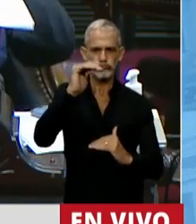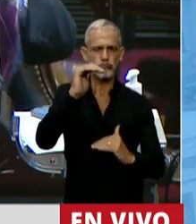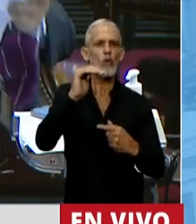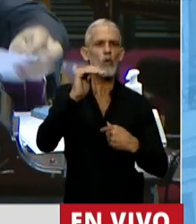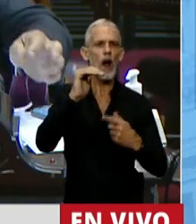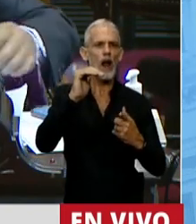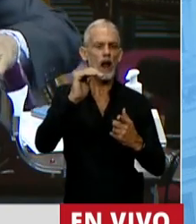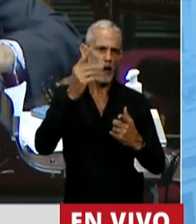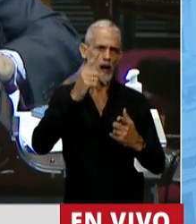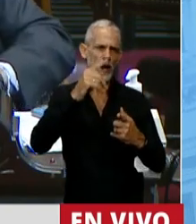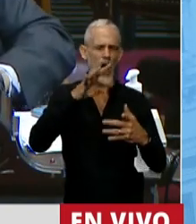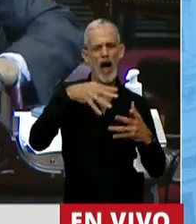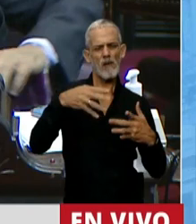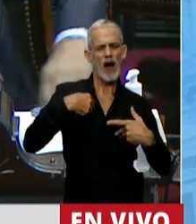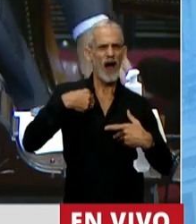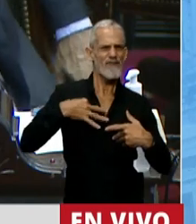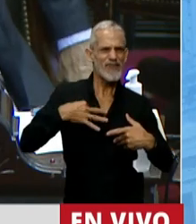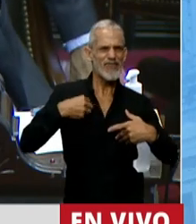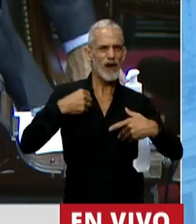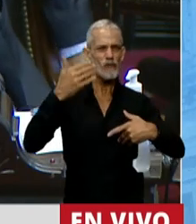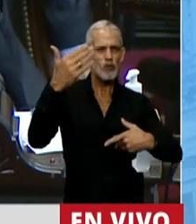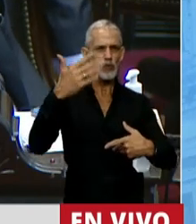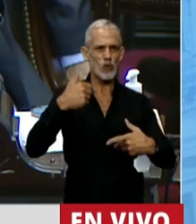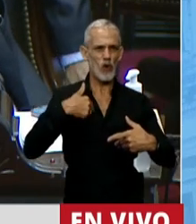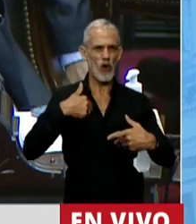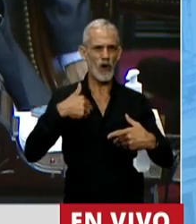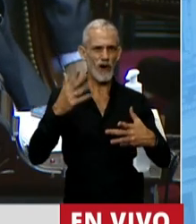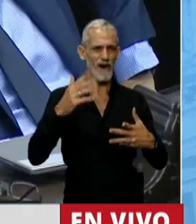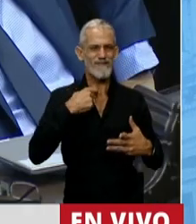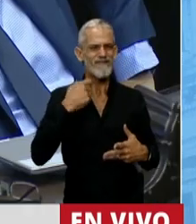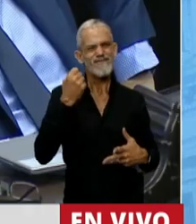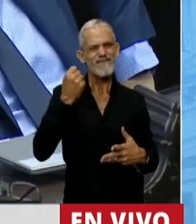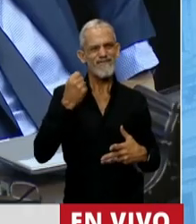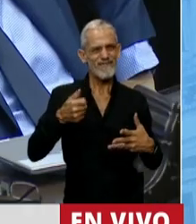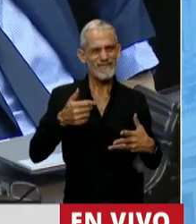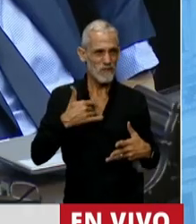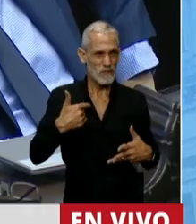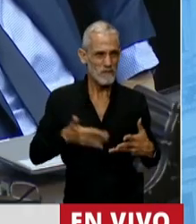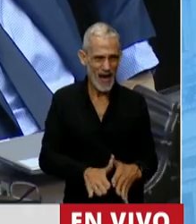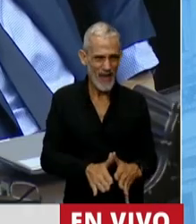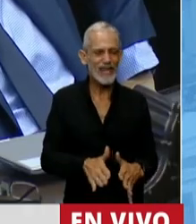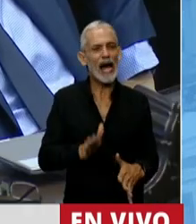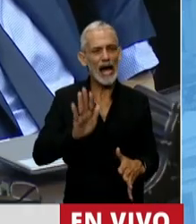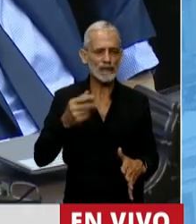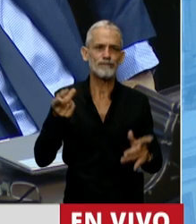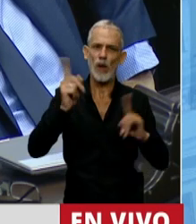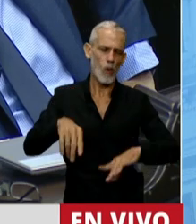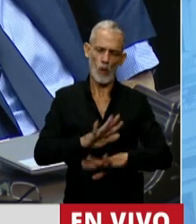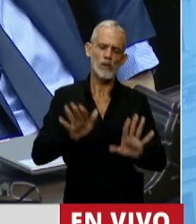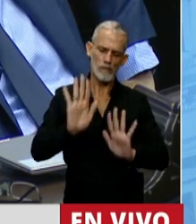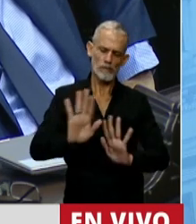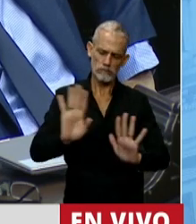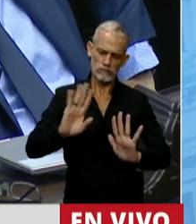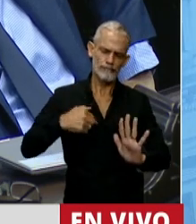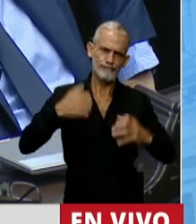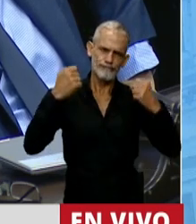deseo de poder planificar, de poder ser realizadas de otro lugar, bueno, ahí es donde entonces vuelvo a poner un freno, me